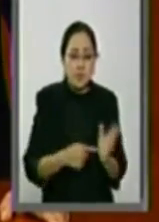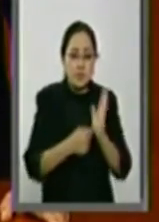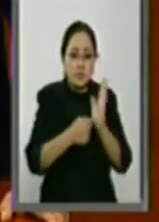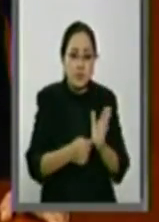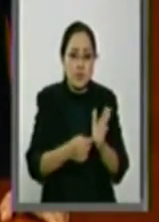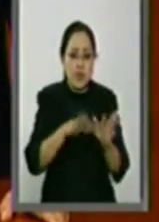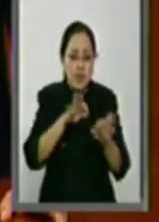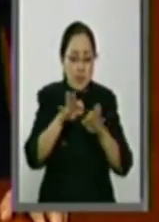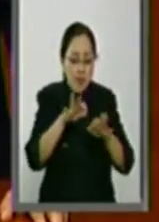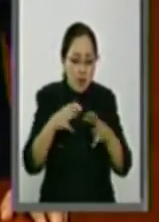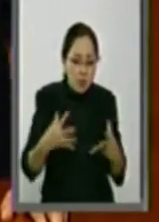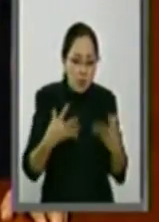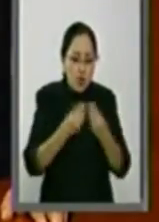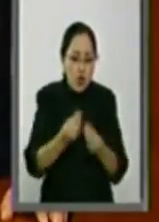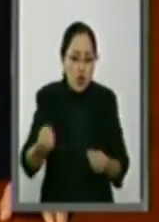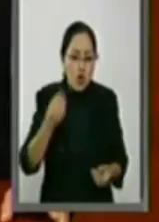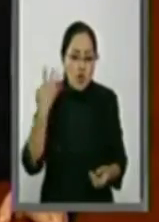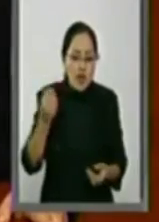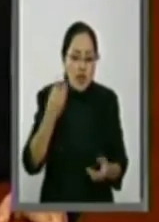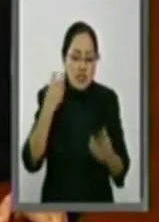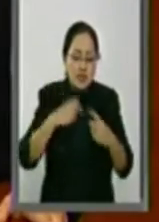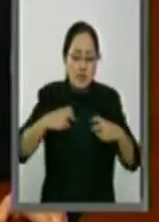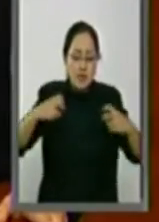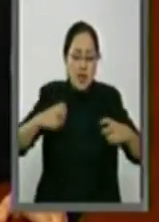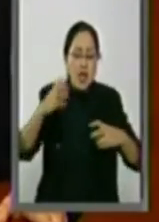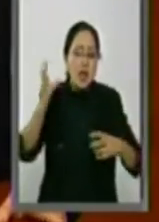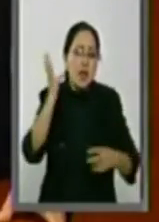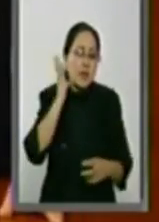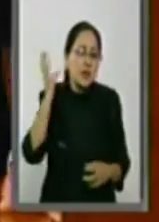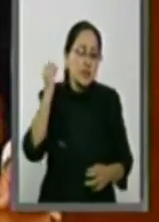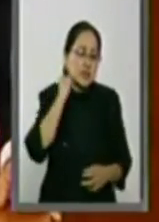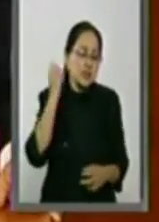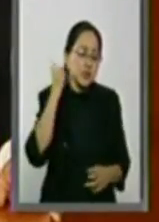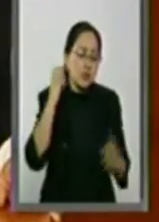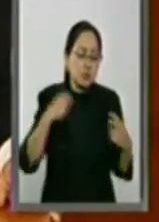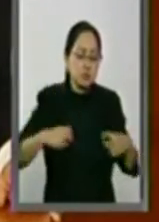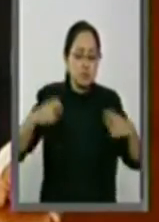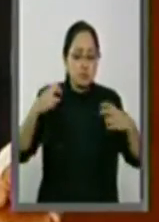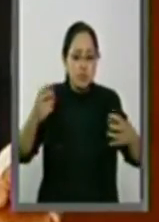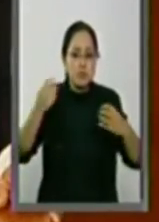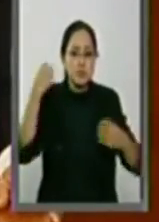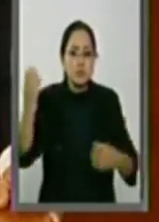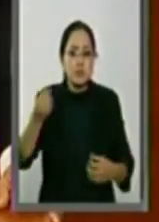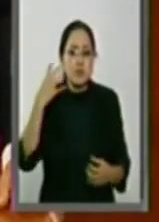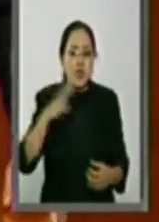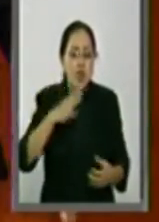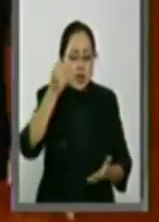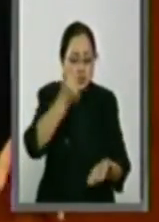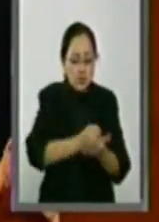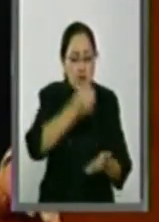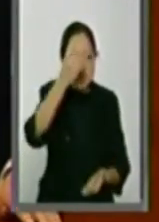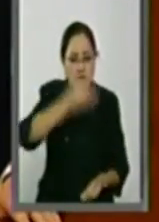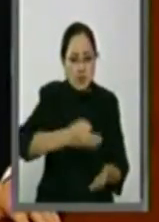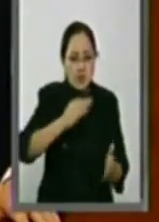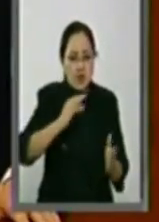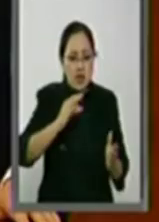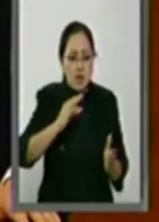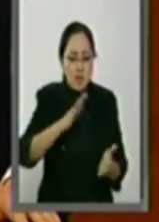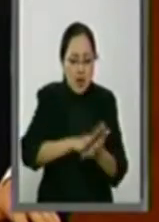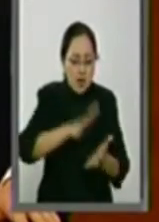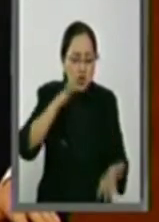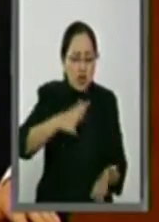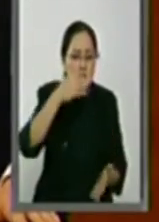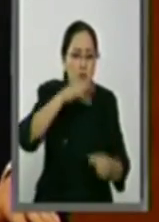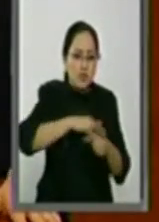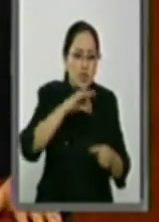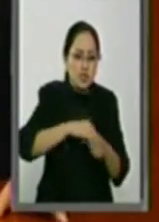trabajo en conferencia de ambas cámaras, la aprobación por unanimidad de la Cámara de Diputados,